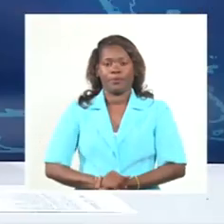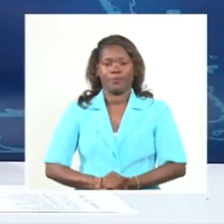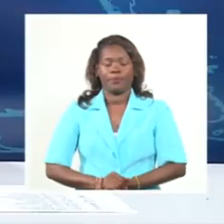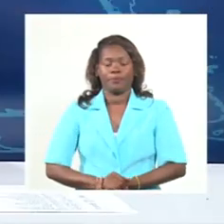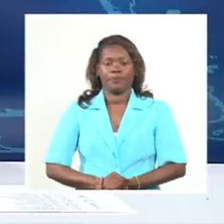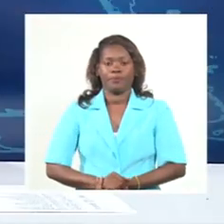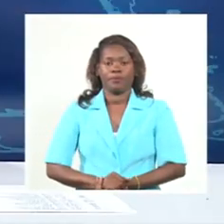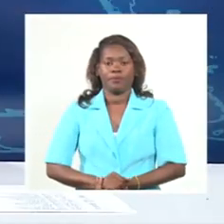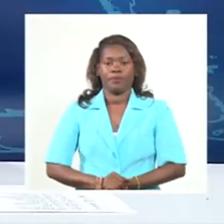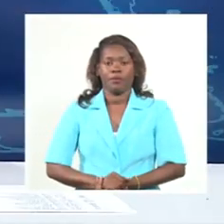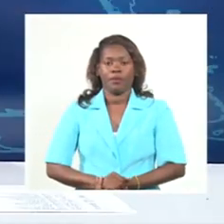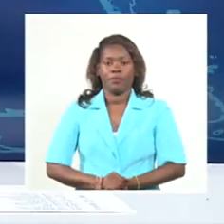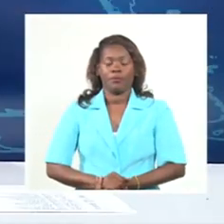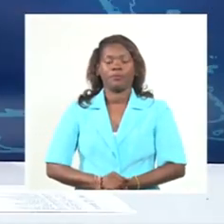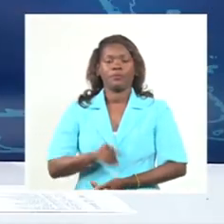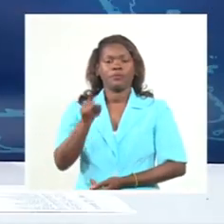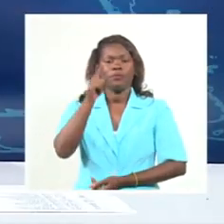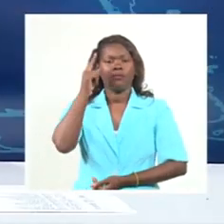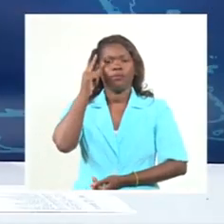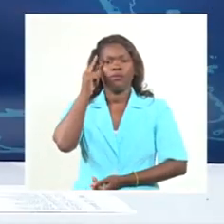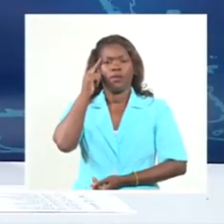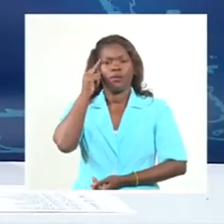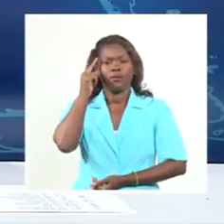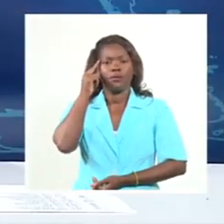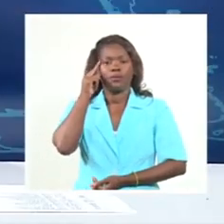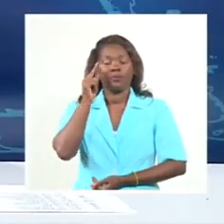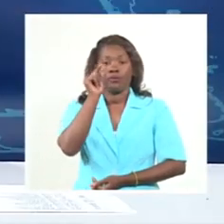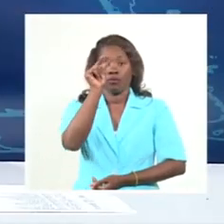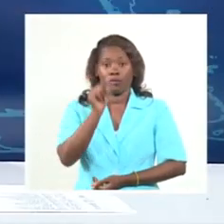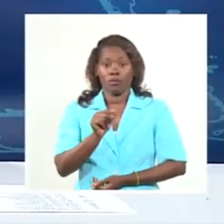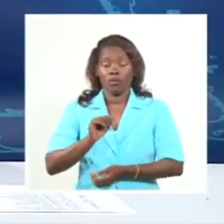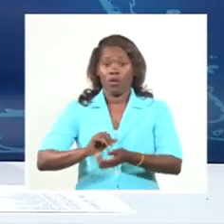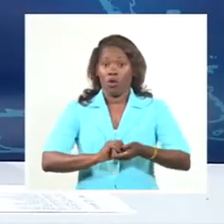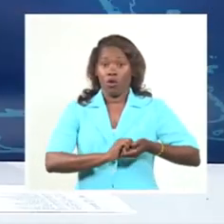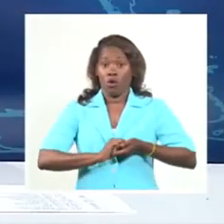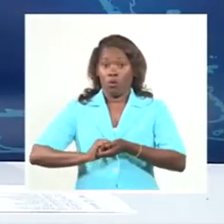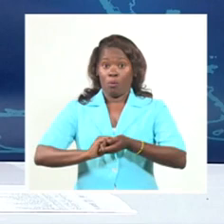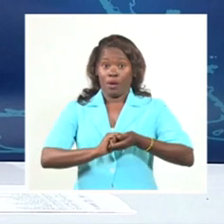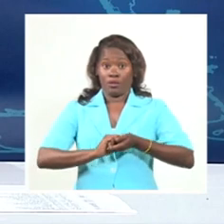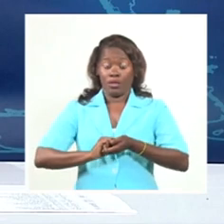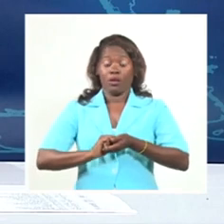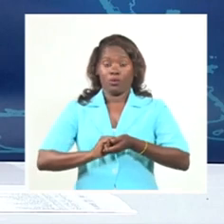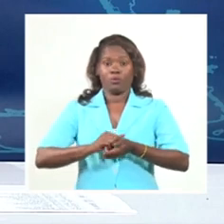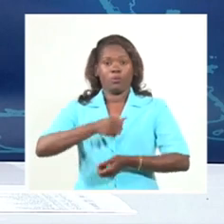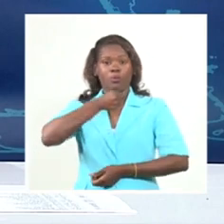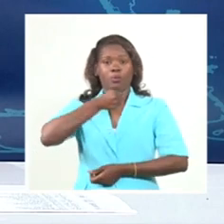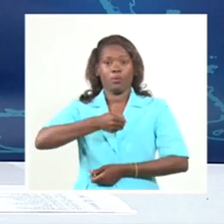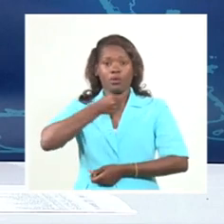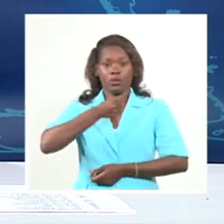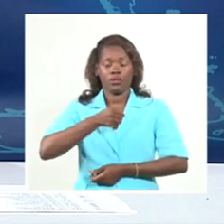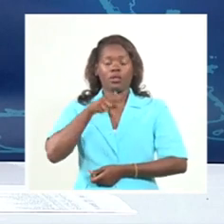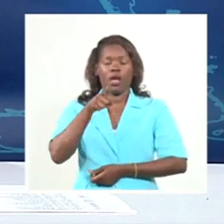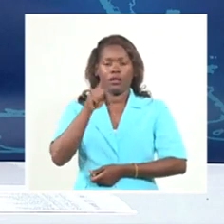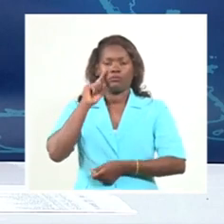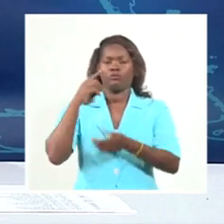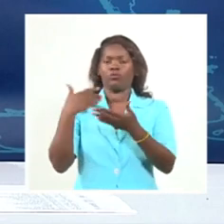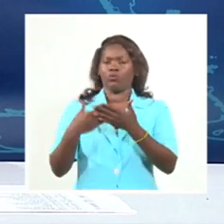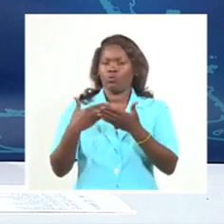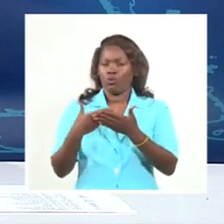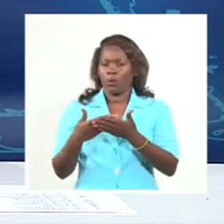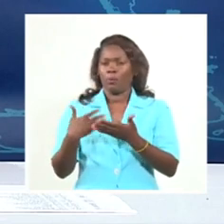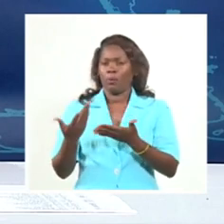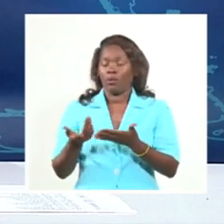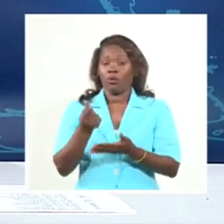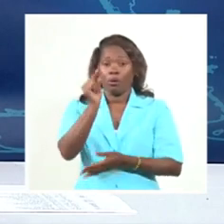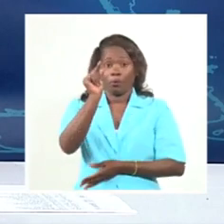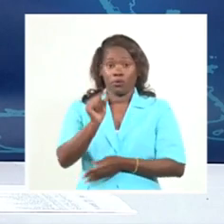Y usted recordará que en días recientes nuestro compañero Humberto López mostró pruebas que demuestran los vínculos entre un ciudadano residente en